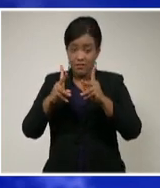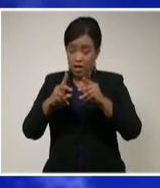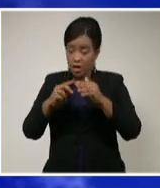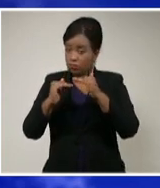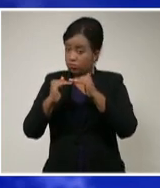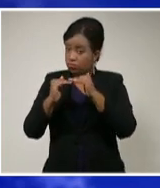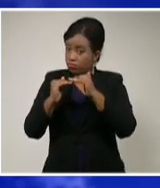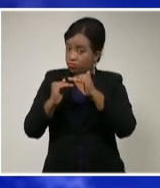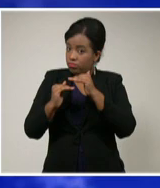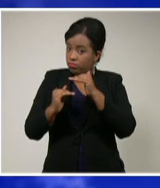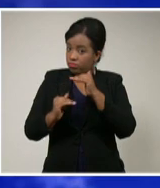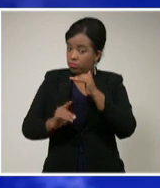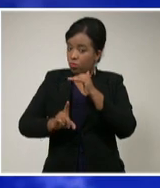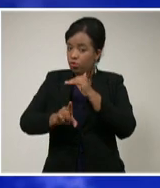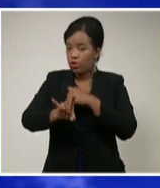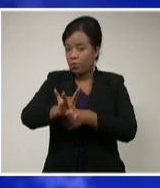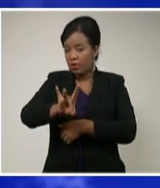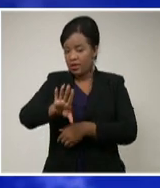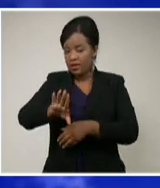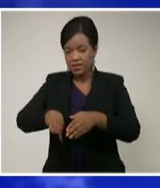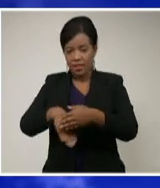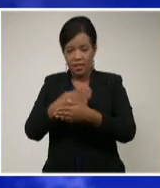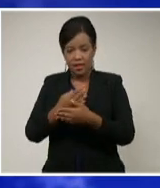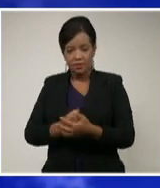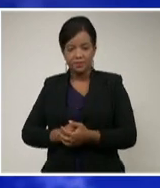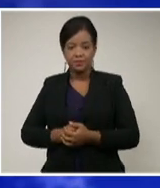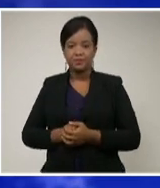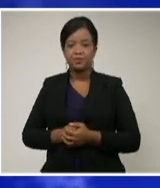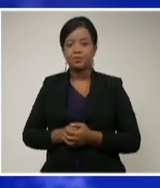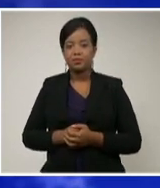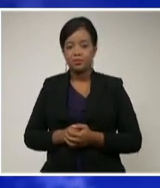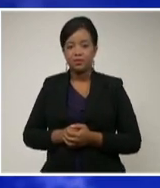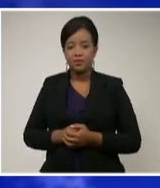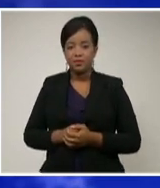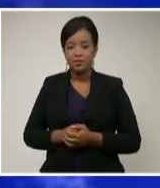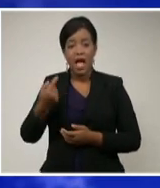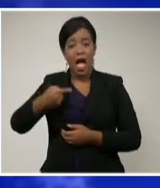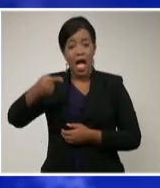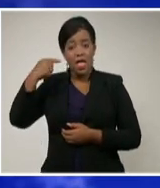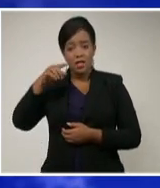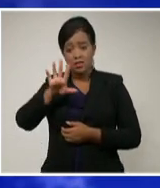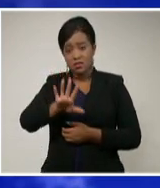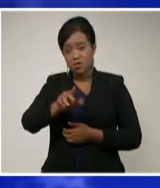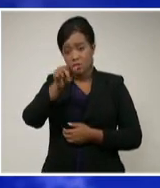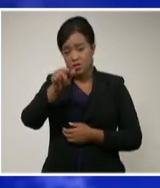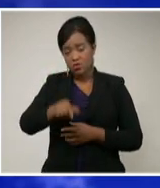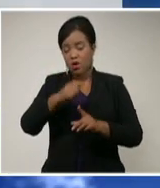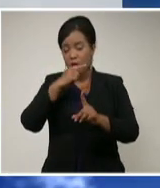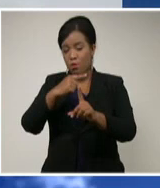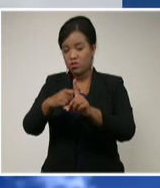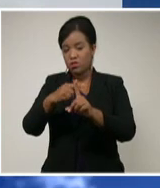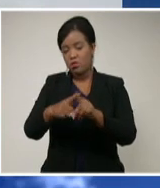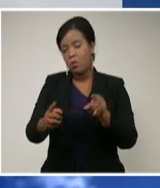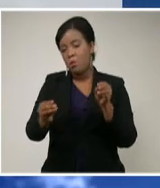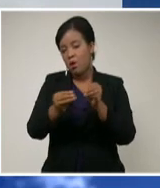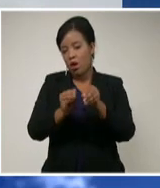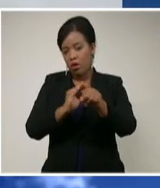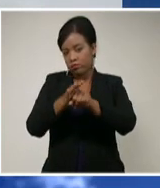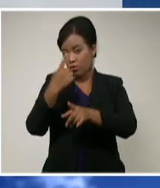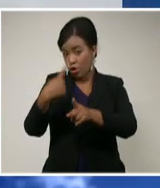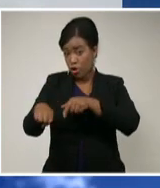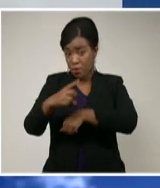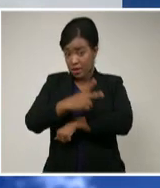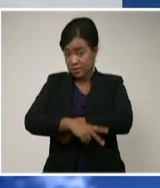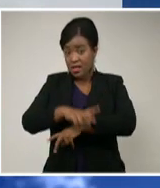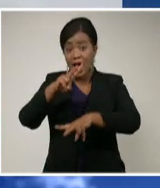hemos tenido en los últimos 15 días. Ayer solo hubo 5 casos positivos diagnosticados con fuente en el extranjero. La Habana